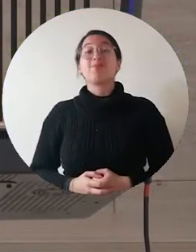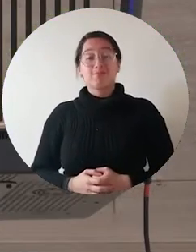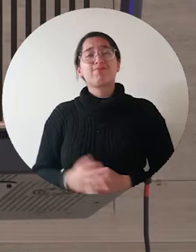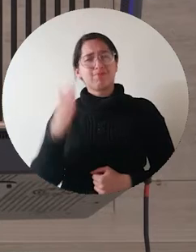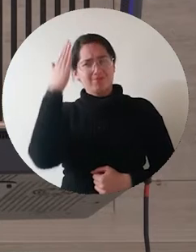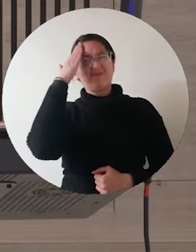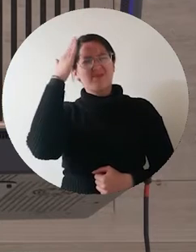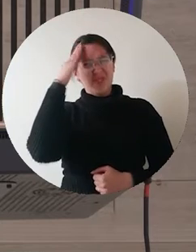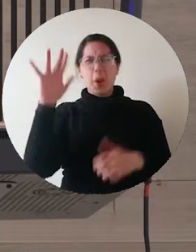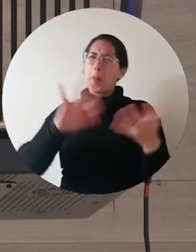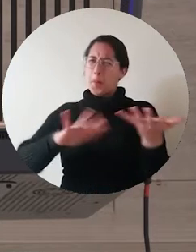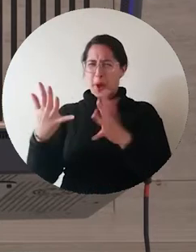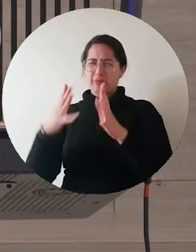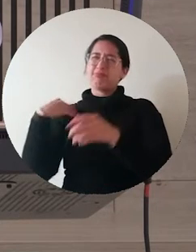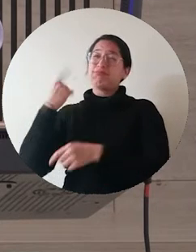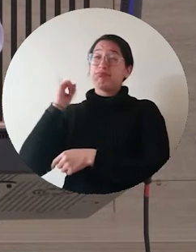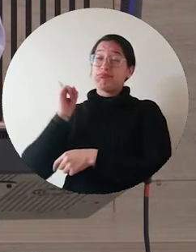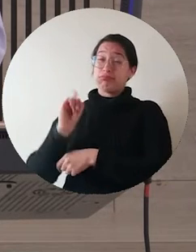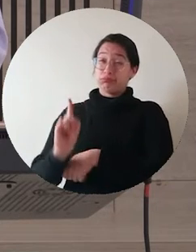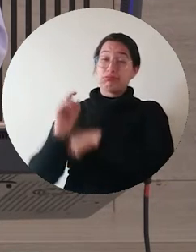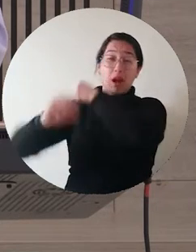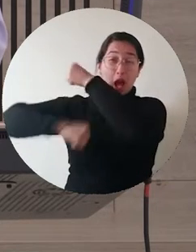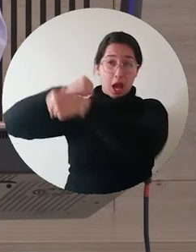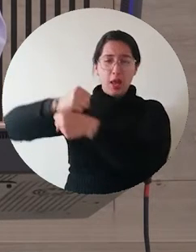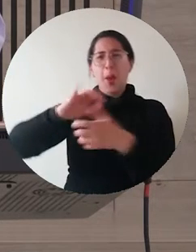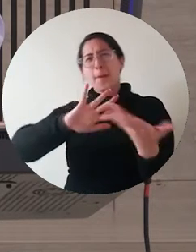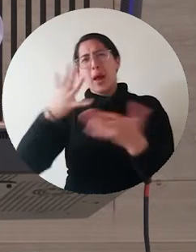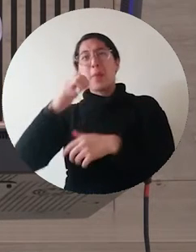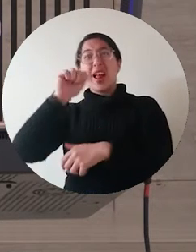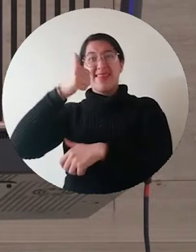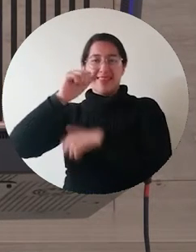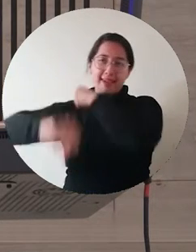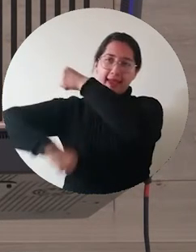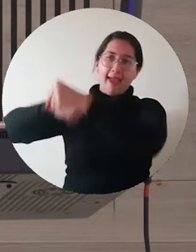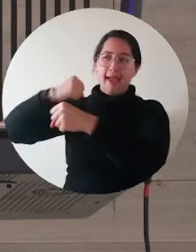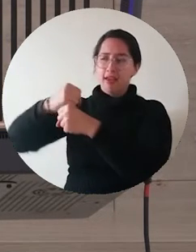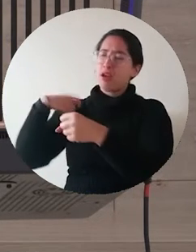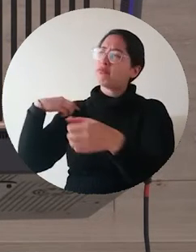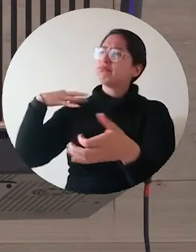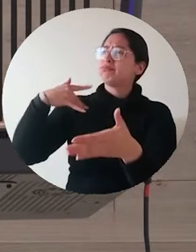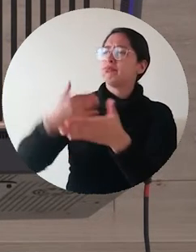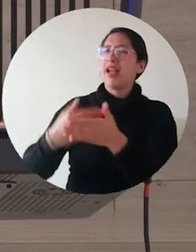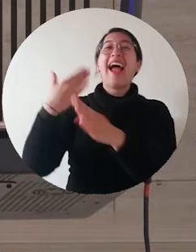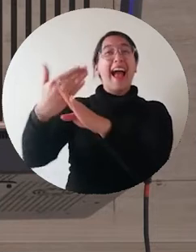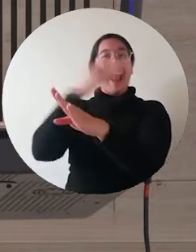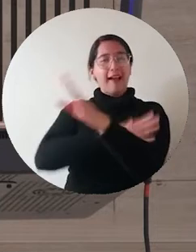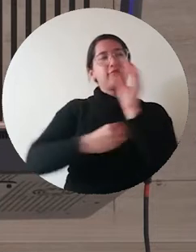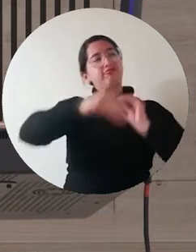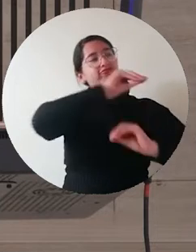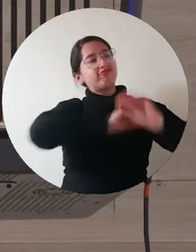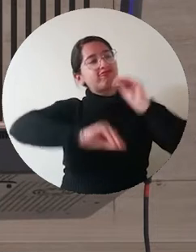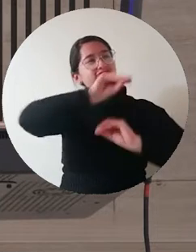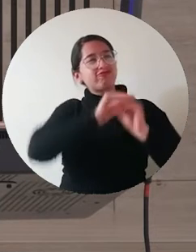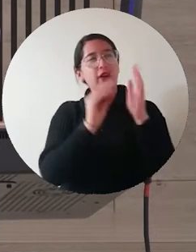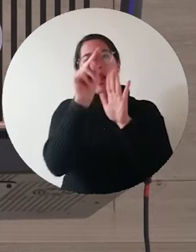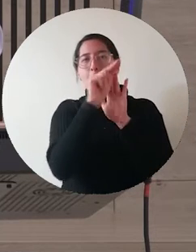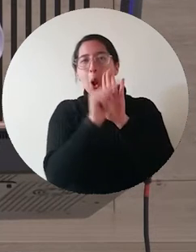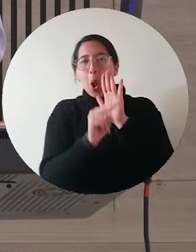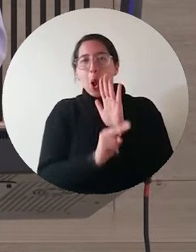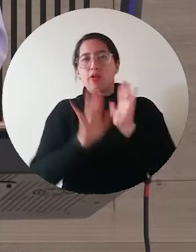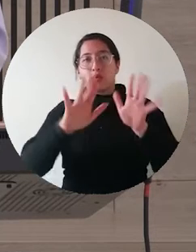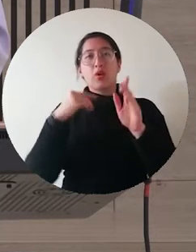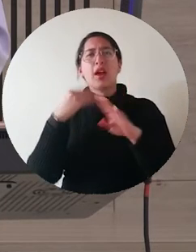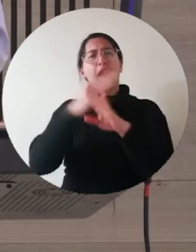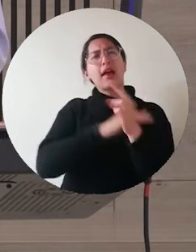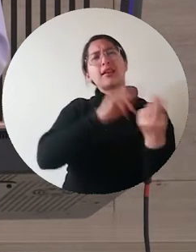desde hace ya varios años, ya casi una década que se hizo la política anterior, que se